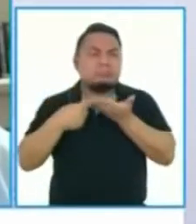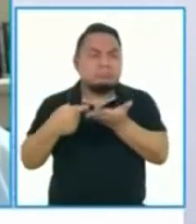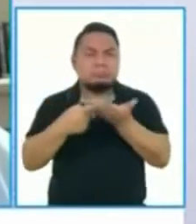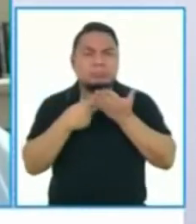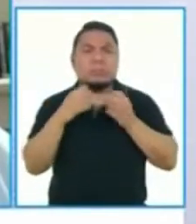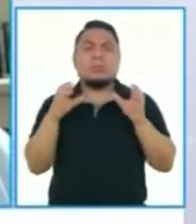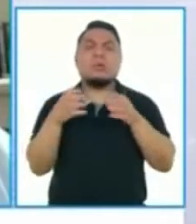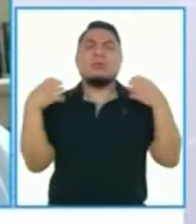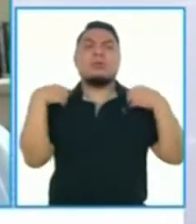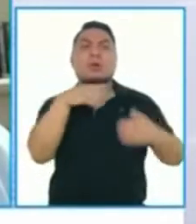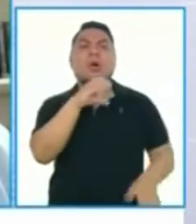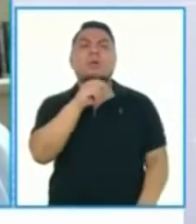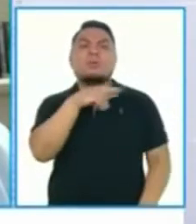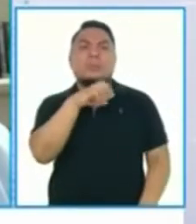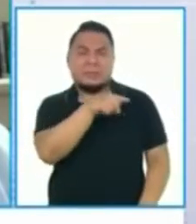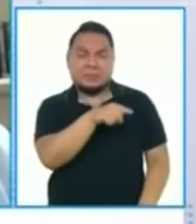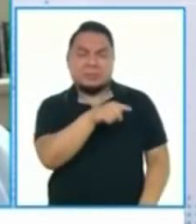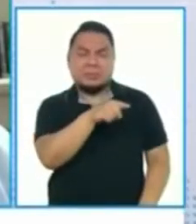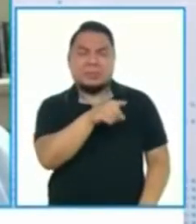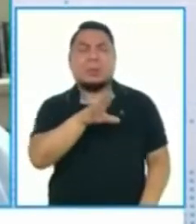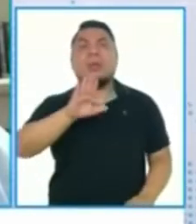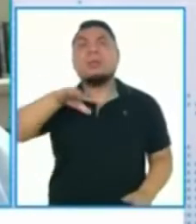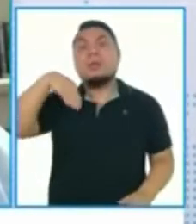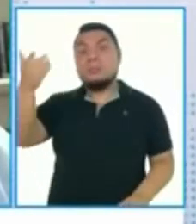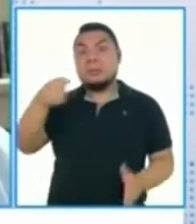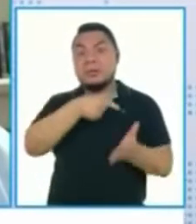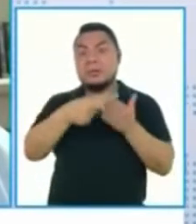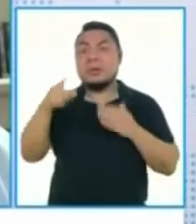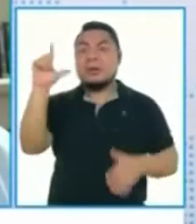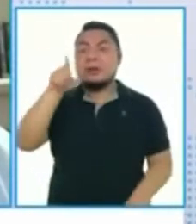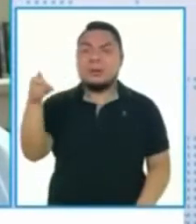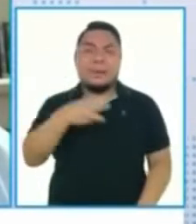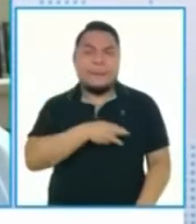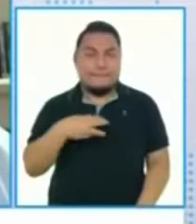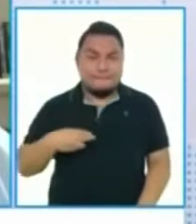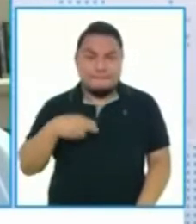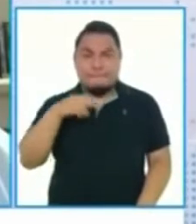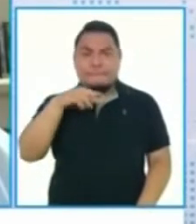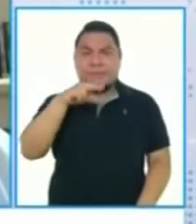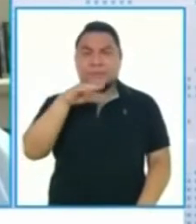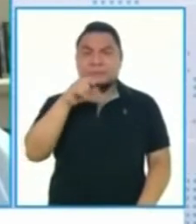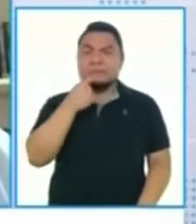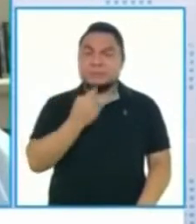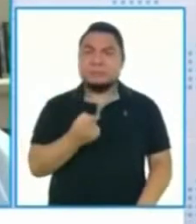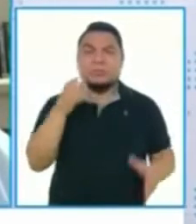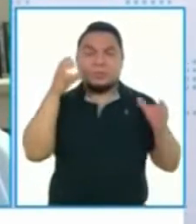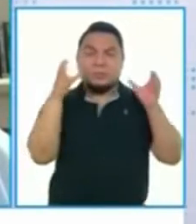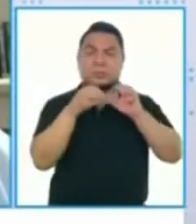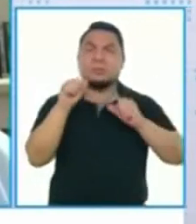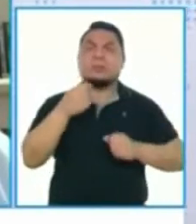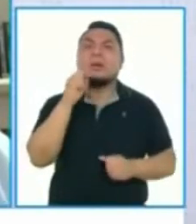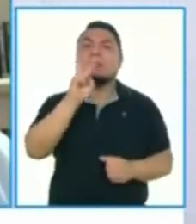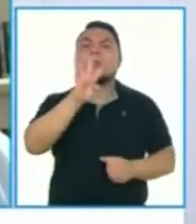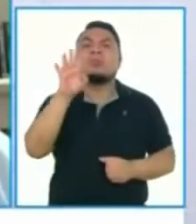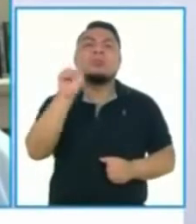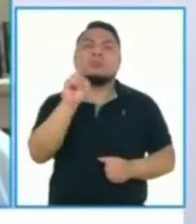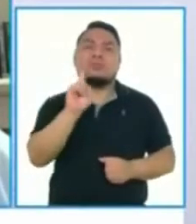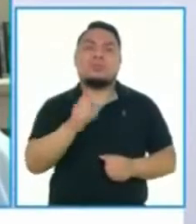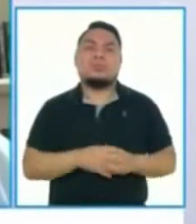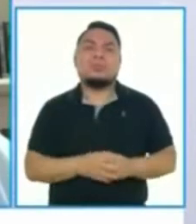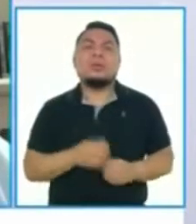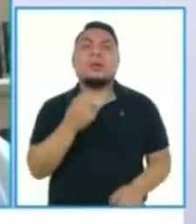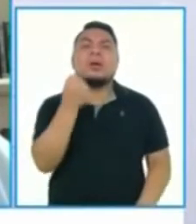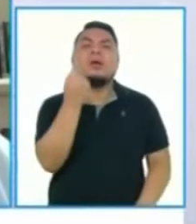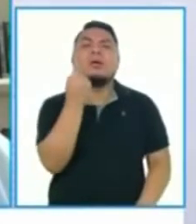la OMP. La semana pasada, el lunes, la ministra Macetti informó al Congreso de la República que no son veinticuatro, sino eran once